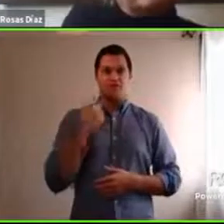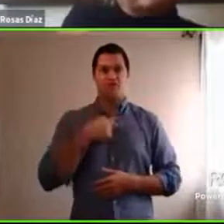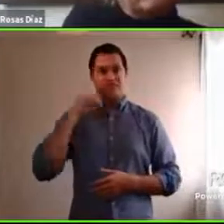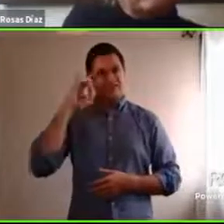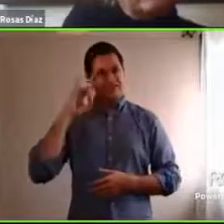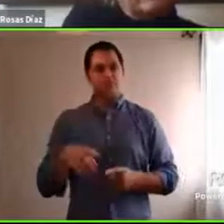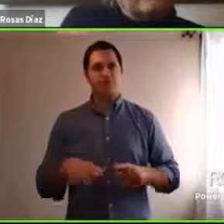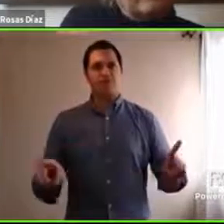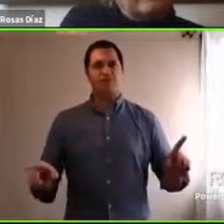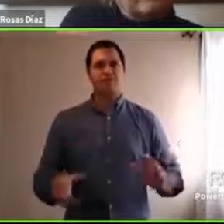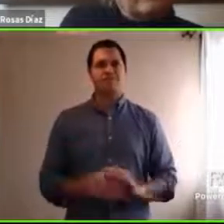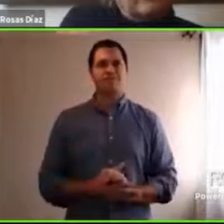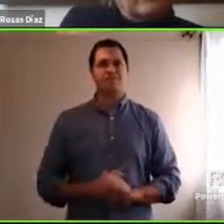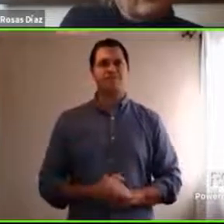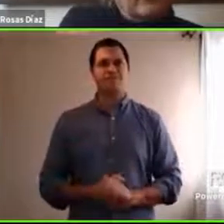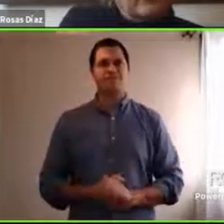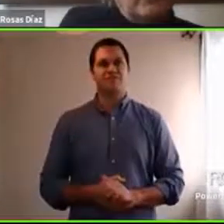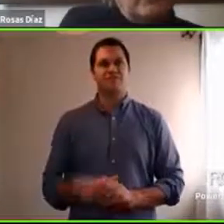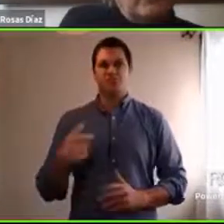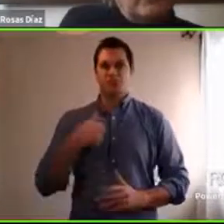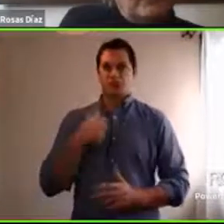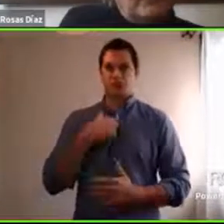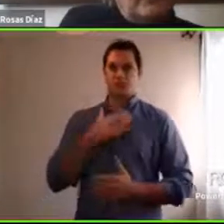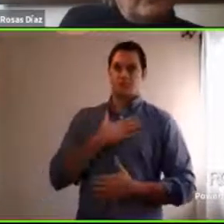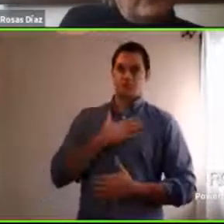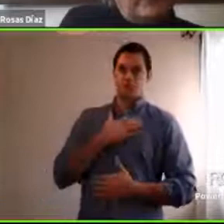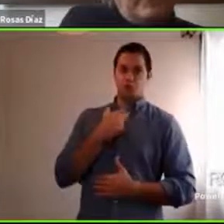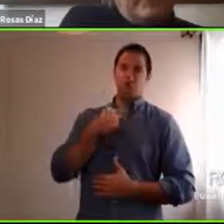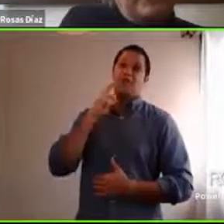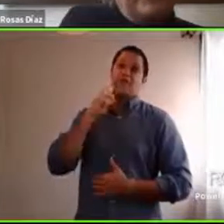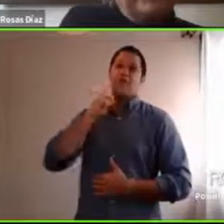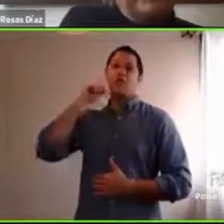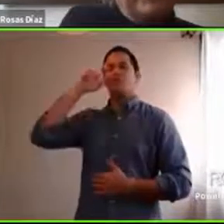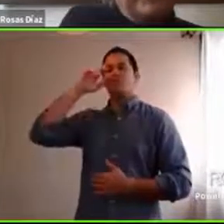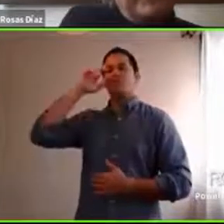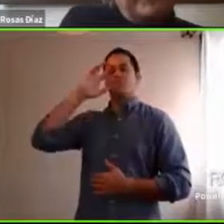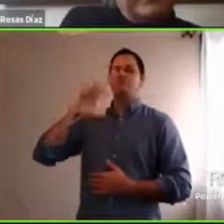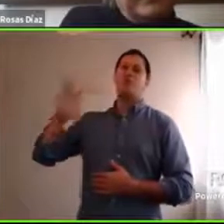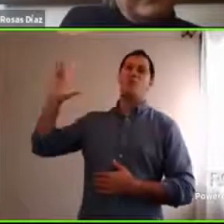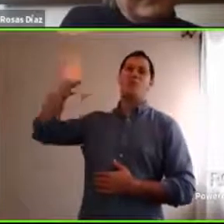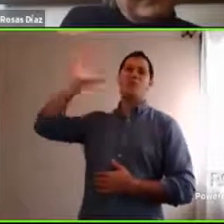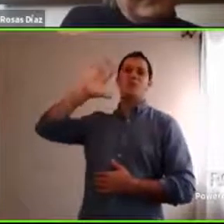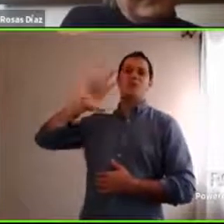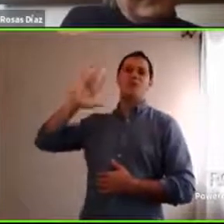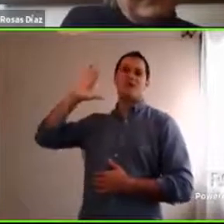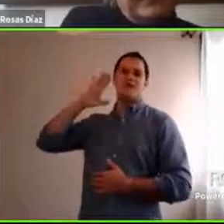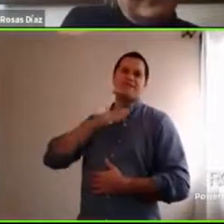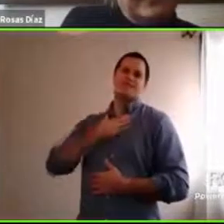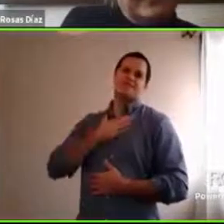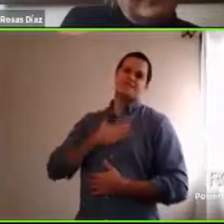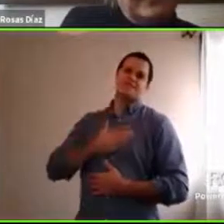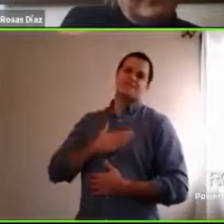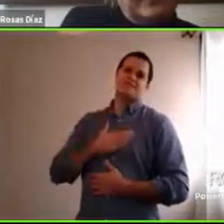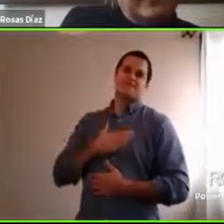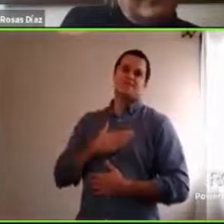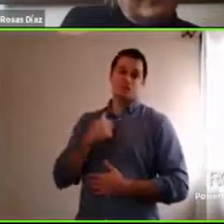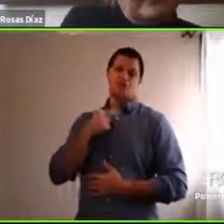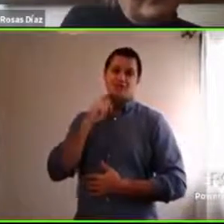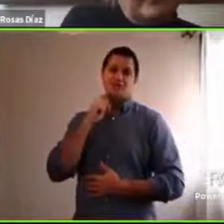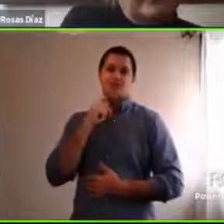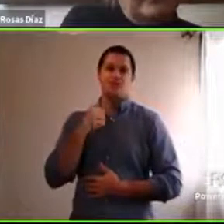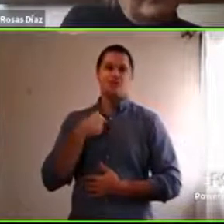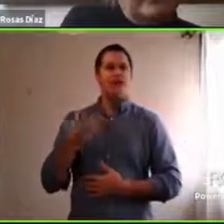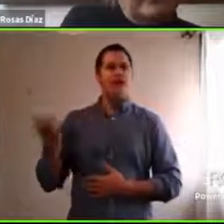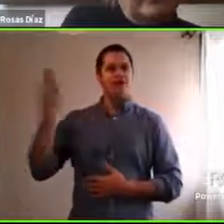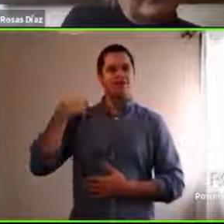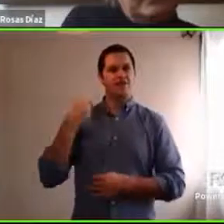Yo yo personalmente tengo una ilusión realmente tengo una ilusión estaba hablando la otra vez con